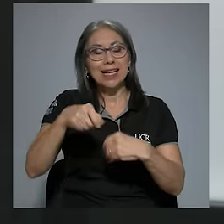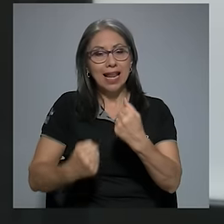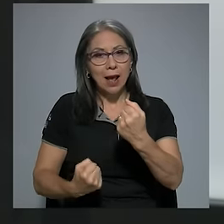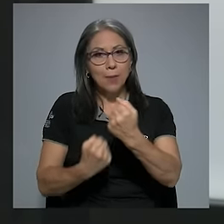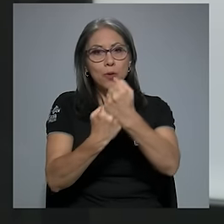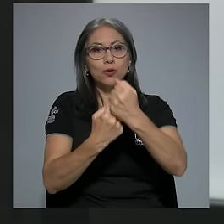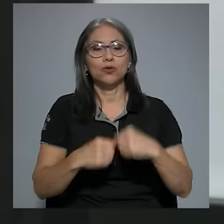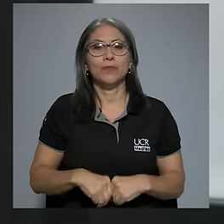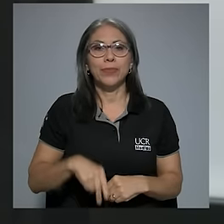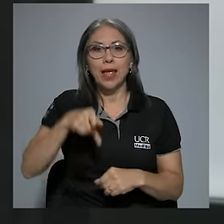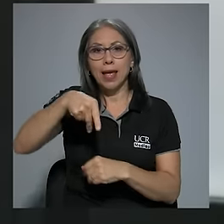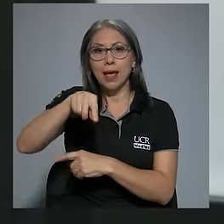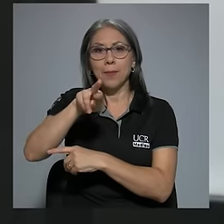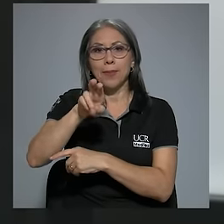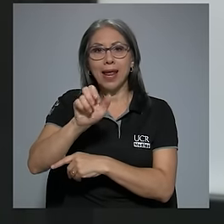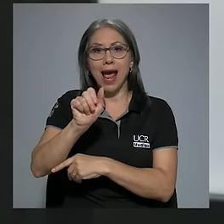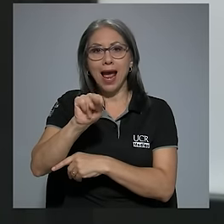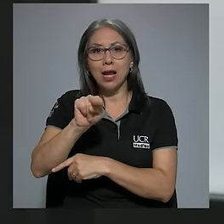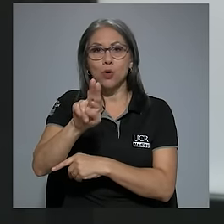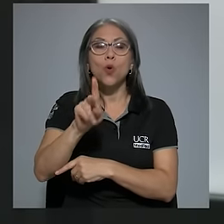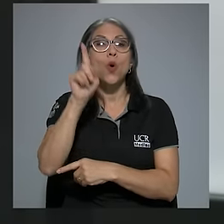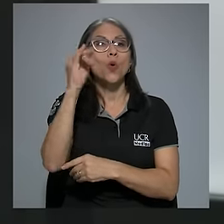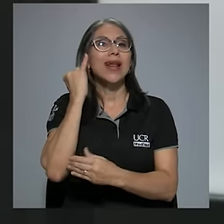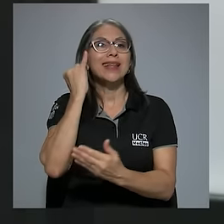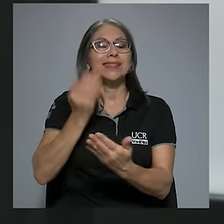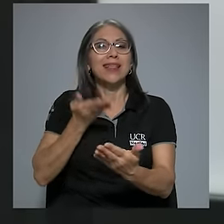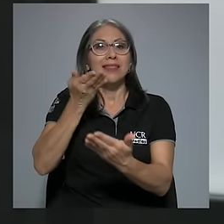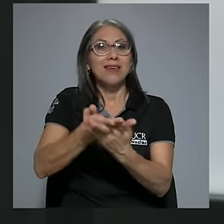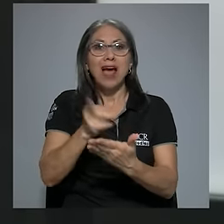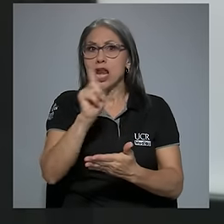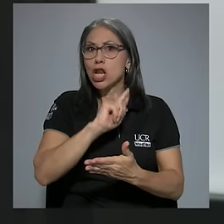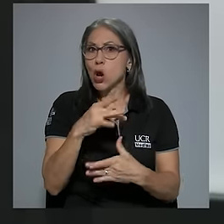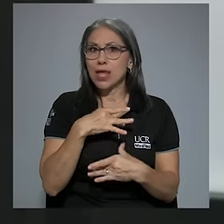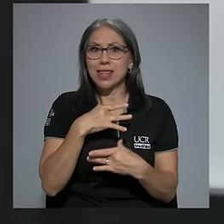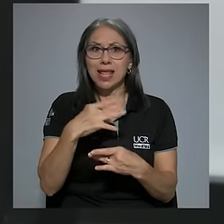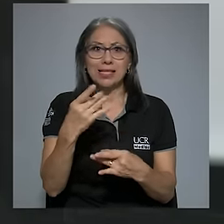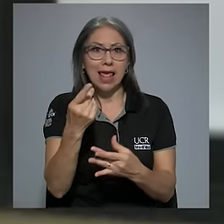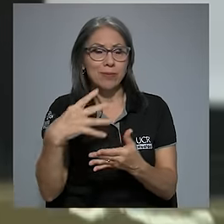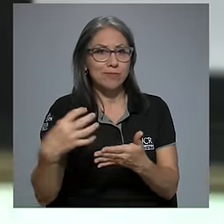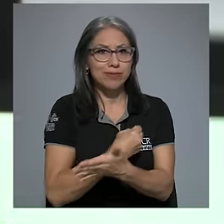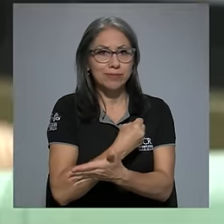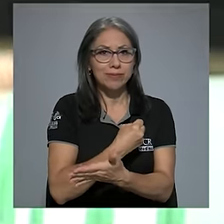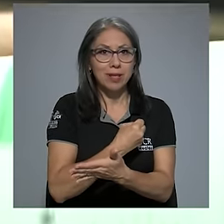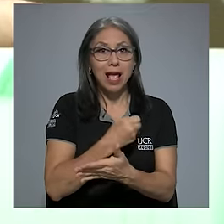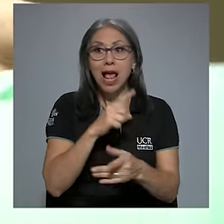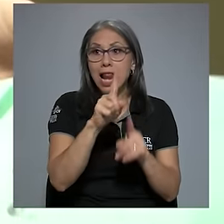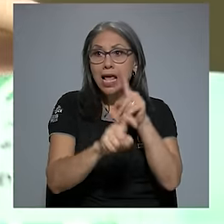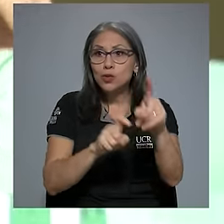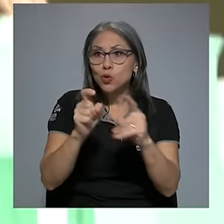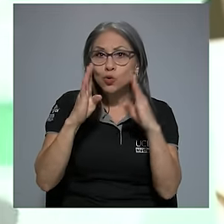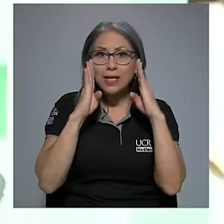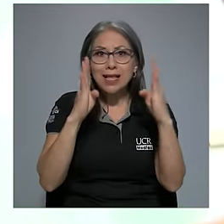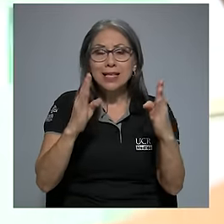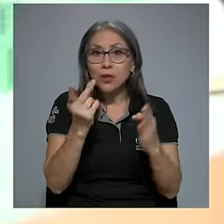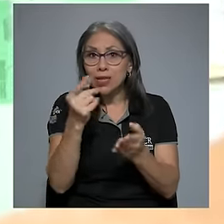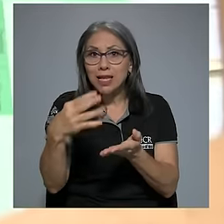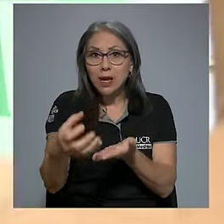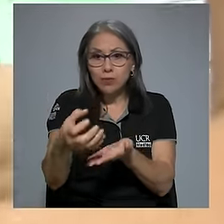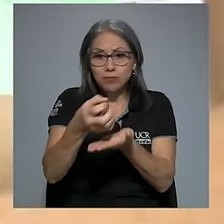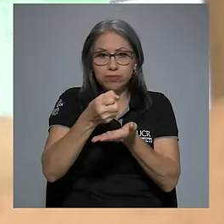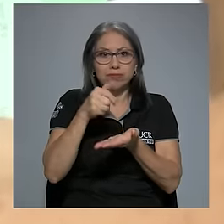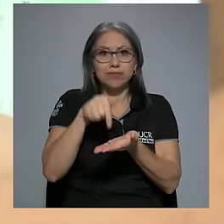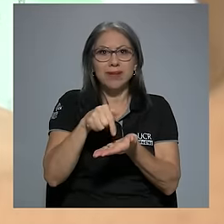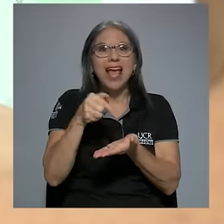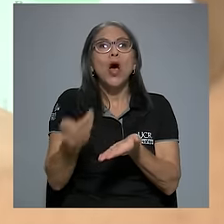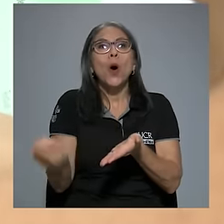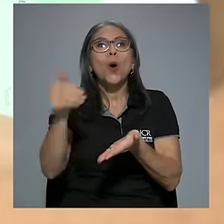El PREANU es una iniciativa sin fines de lucro y con el dinero de las consultas que se brindan, se reinvierte en